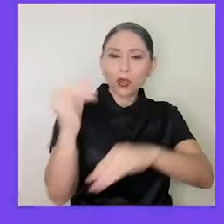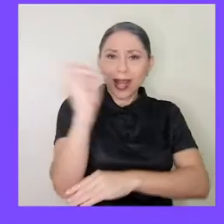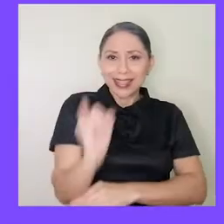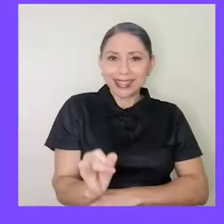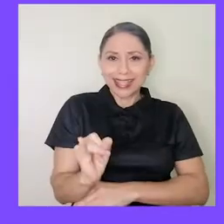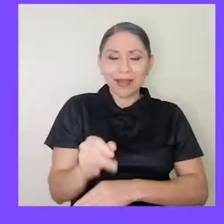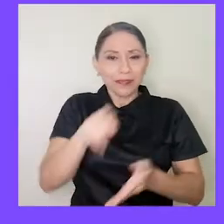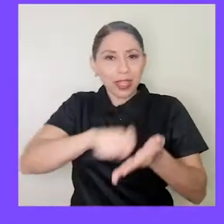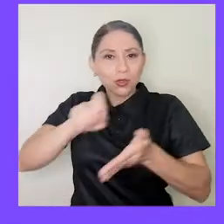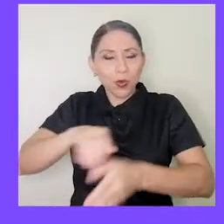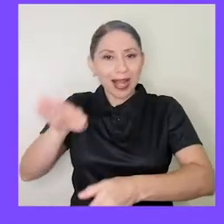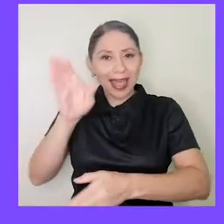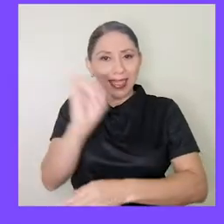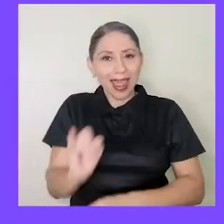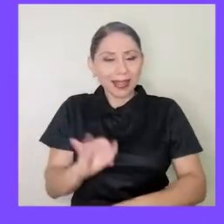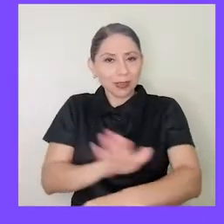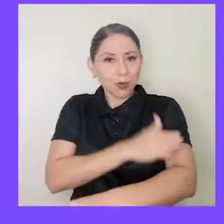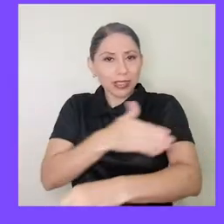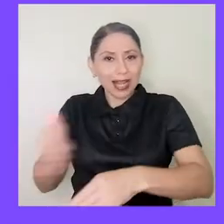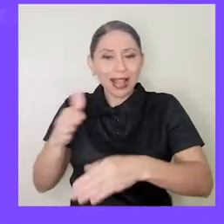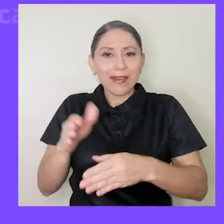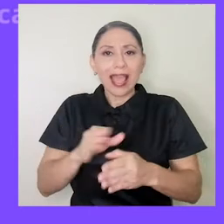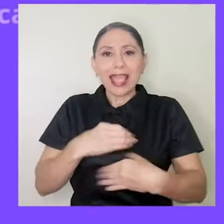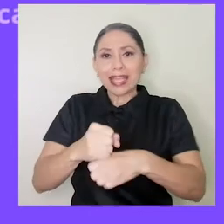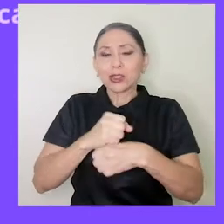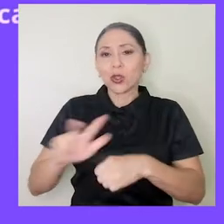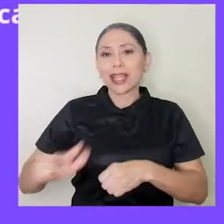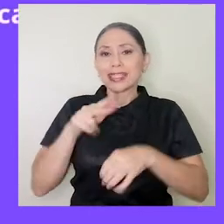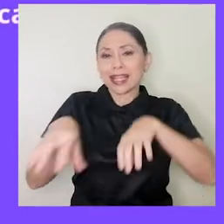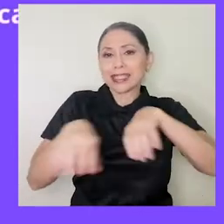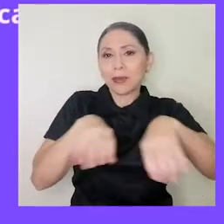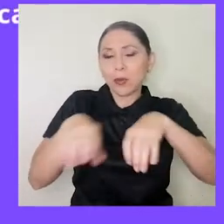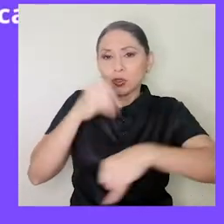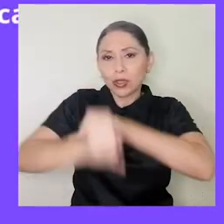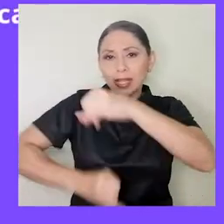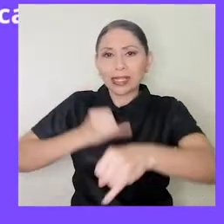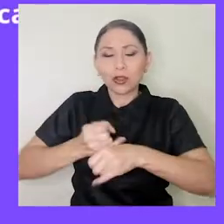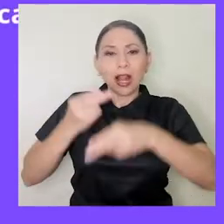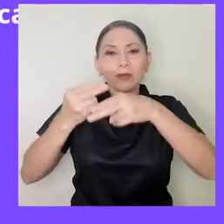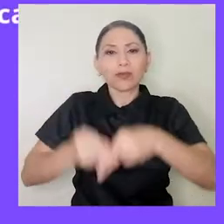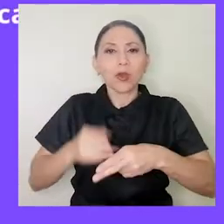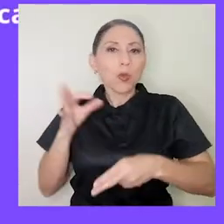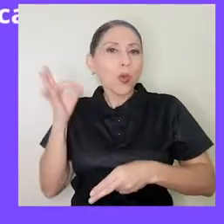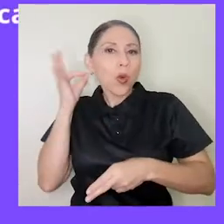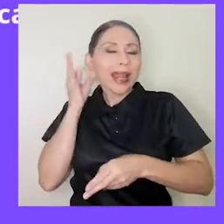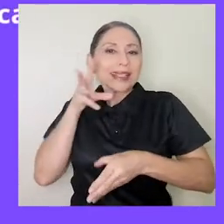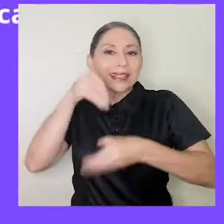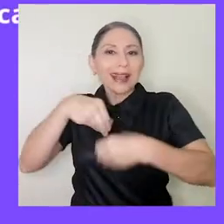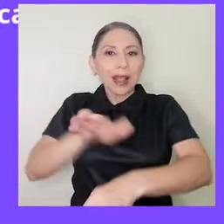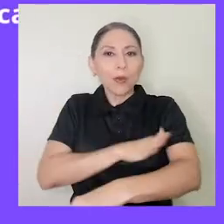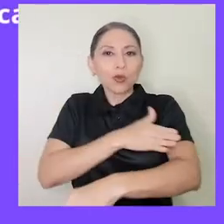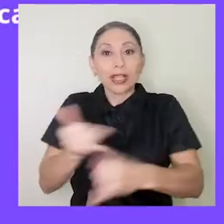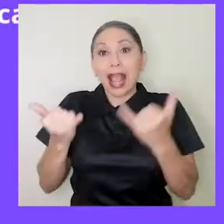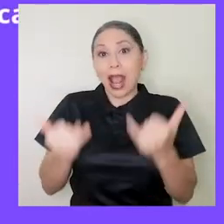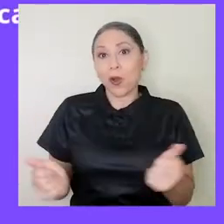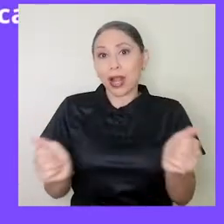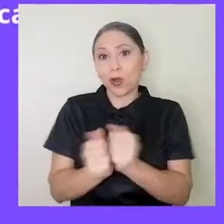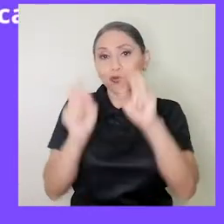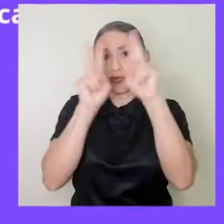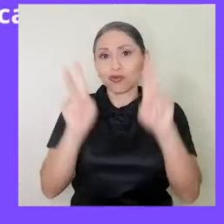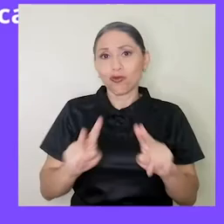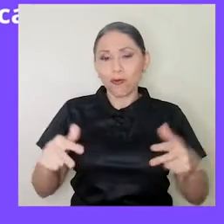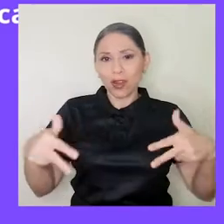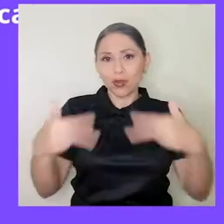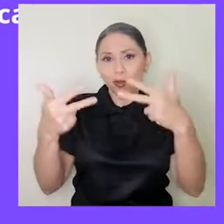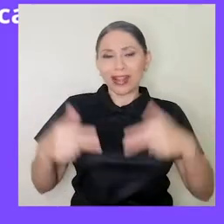Escuela de Artes Musicales desarrolló el tercer simposio internacional de mujeres en la música. Esta vez desde la virtualidad.